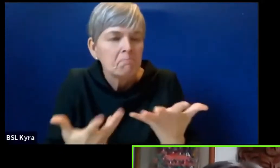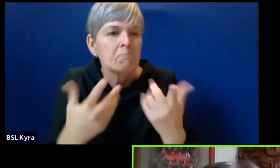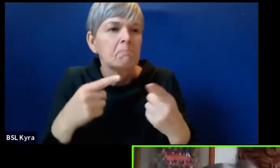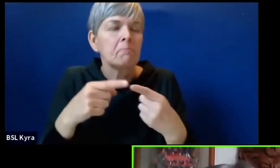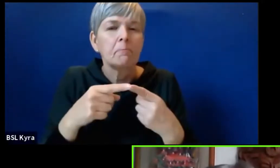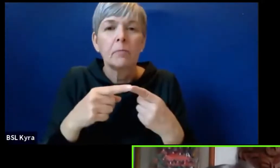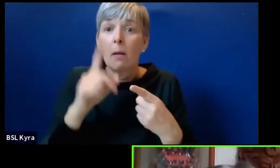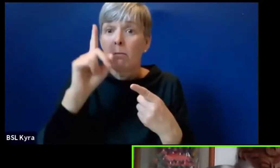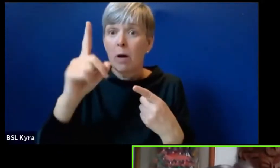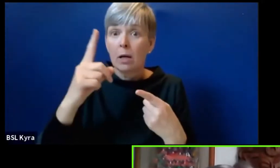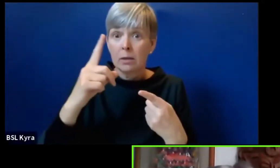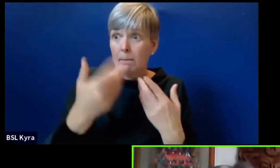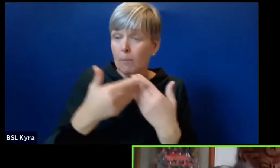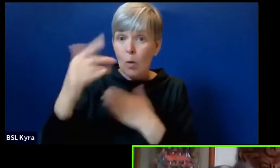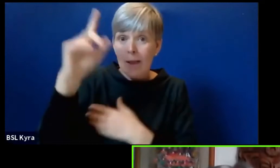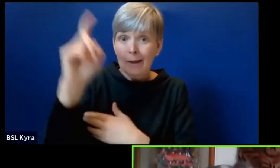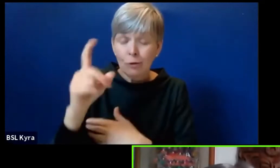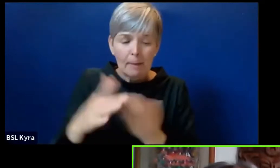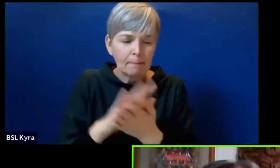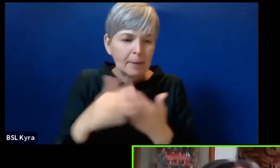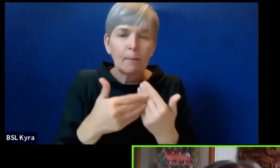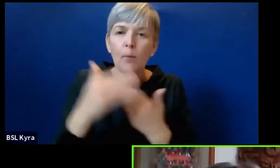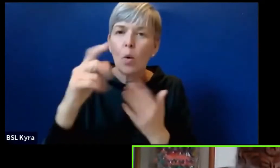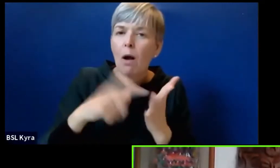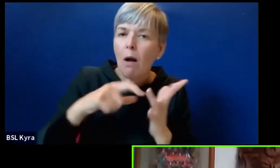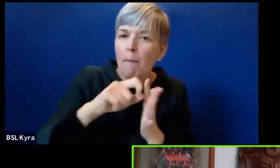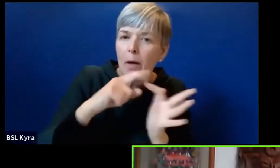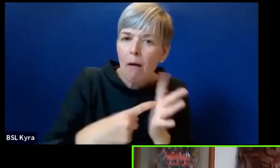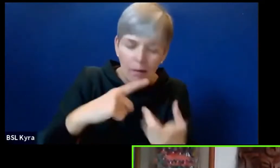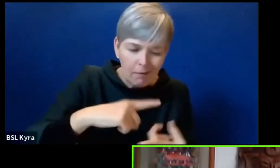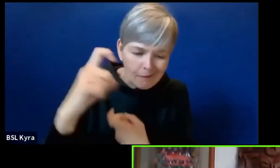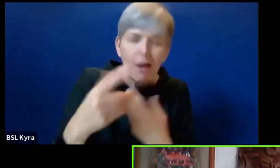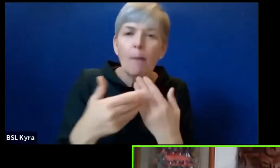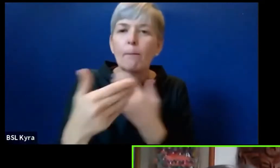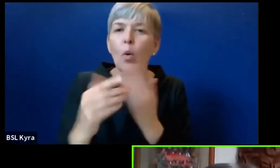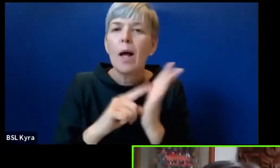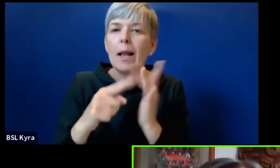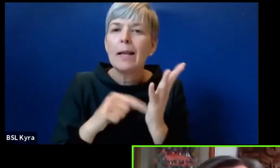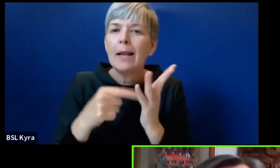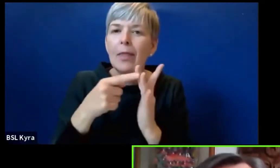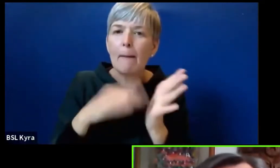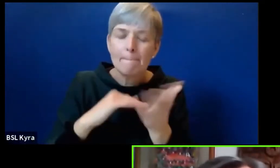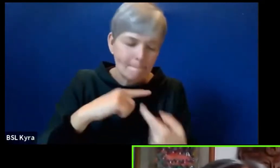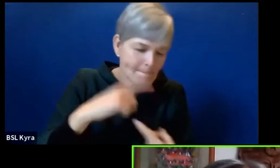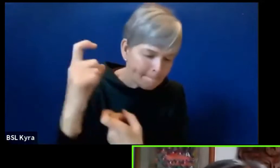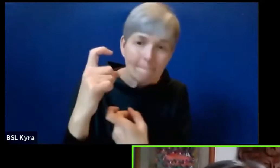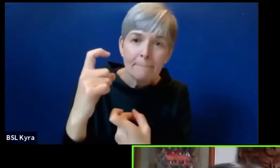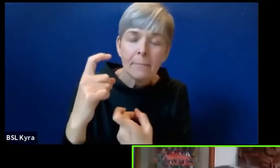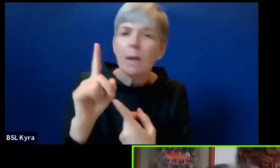vida, sin cambiar los patrones de consumo. Las soluciones